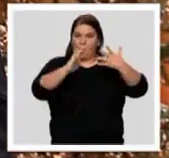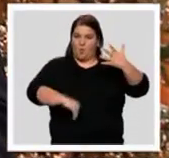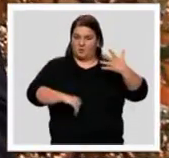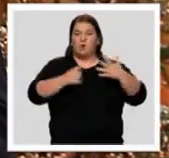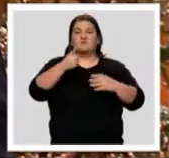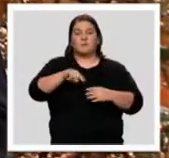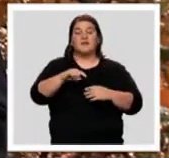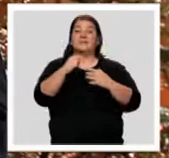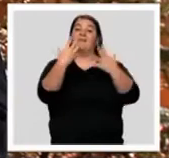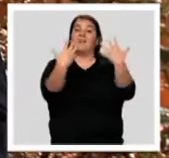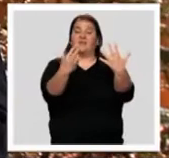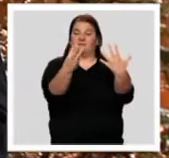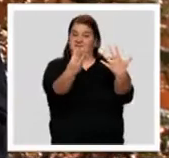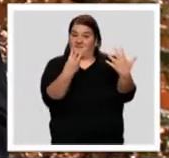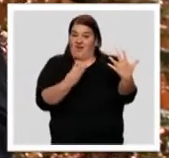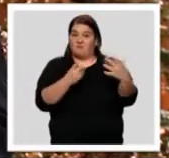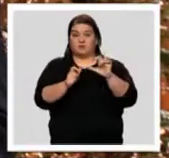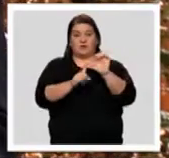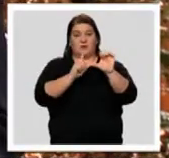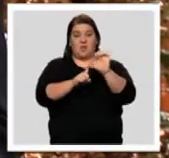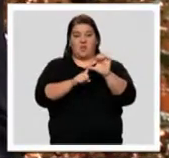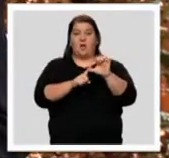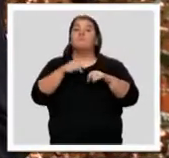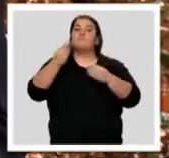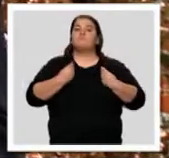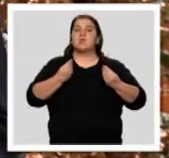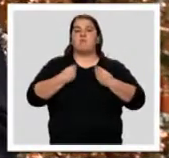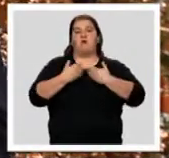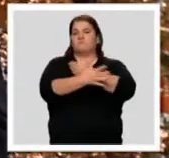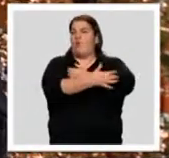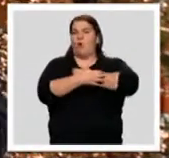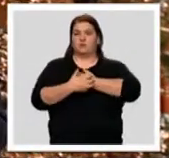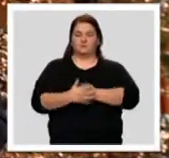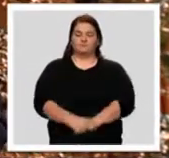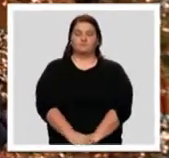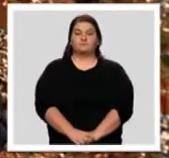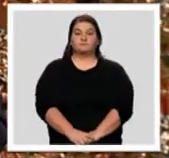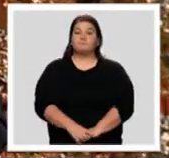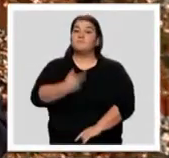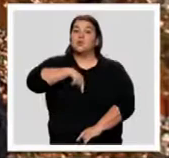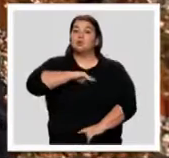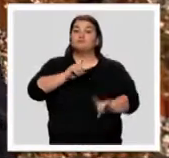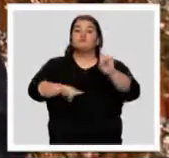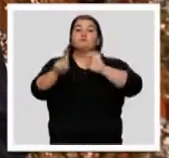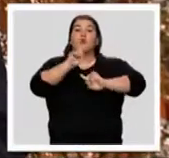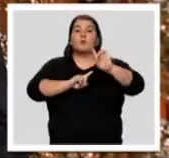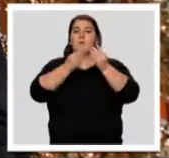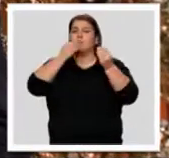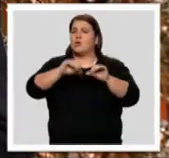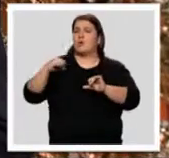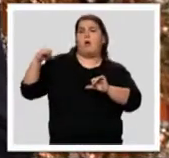en que 3 de cada 10 extremeños vivan hoy por debajo del umbral de la pobreza. Tenemos un problema